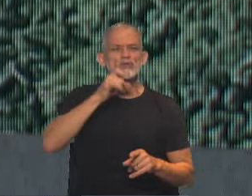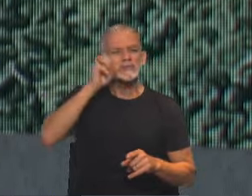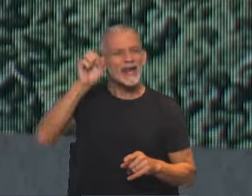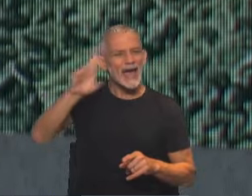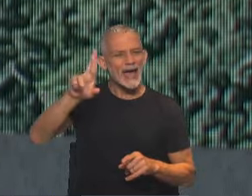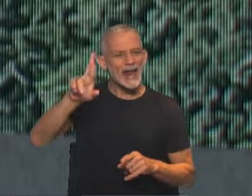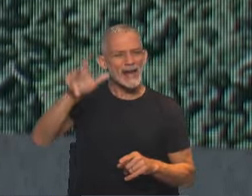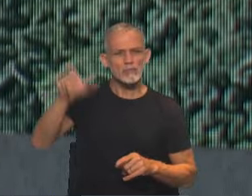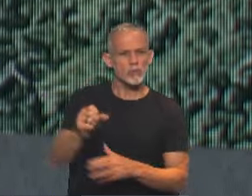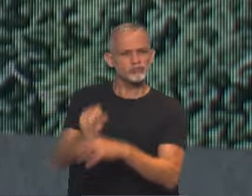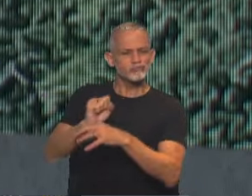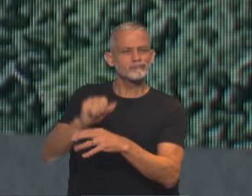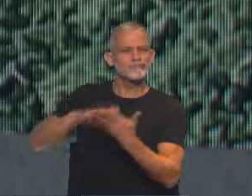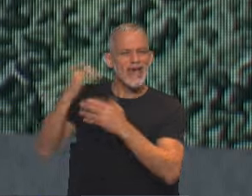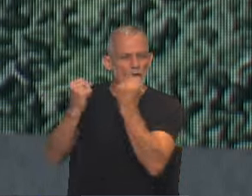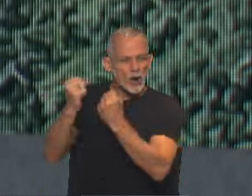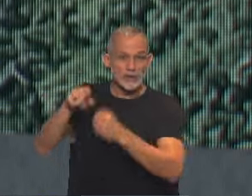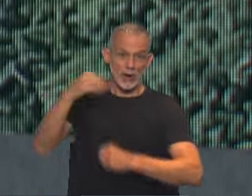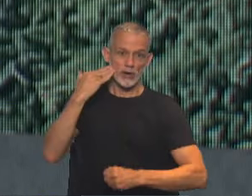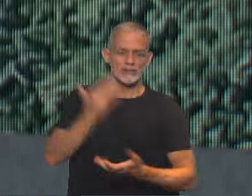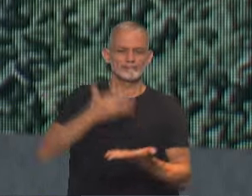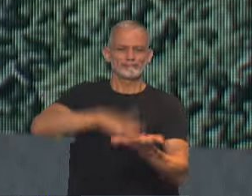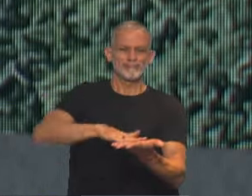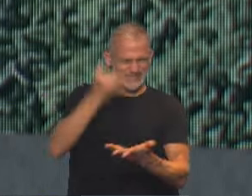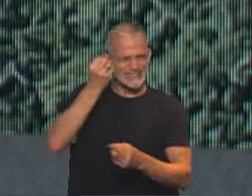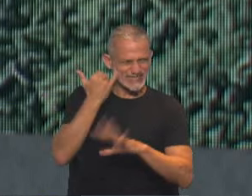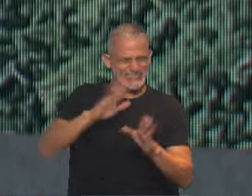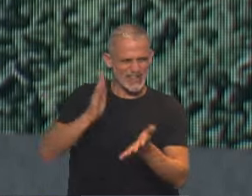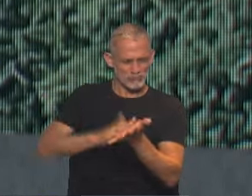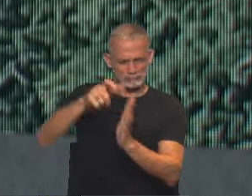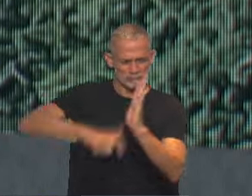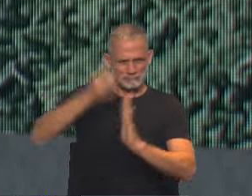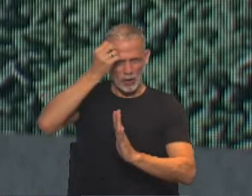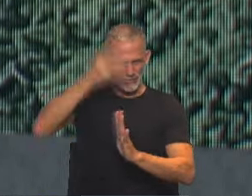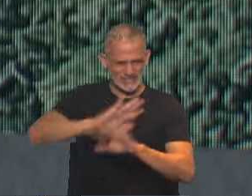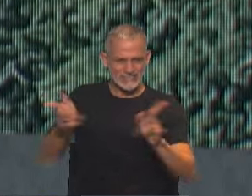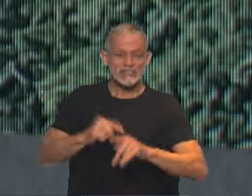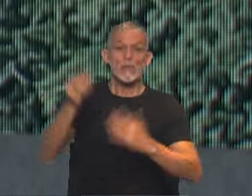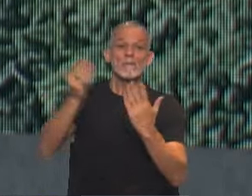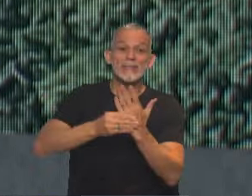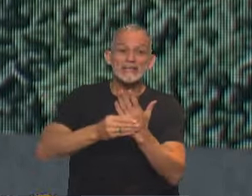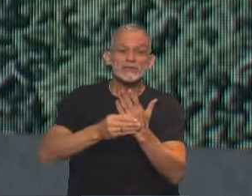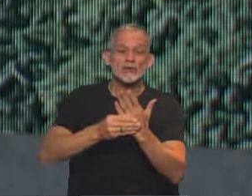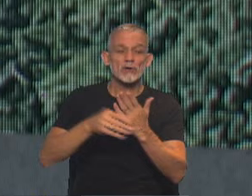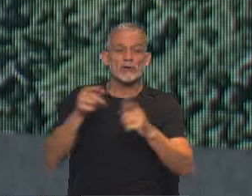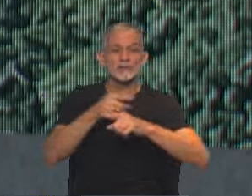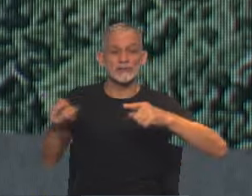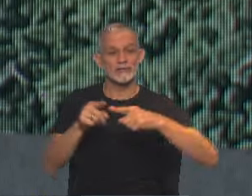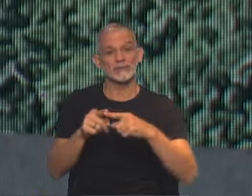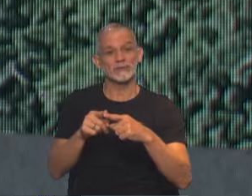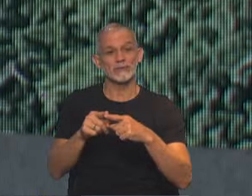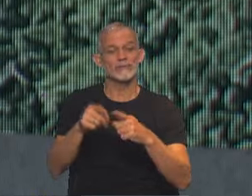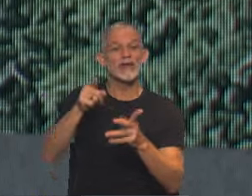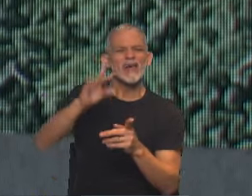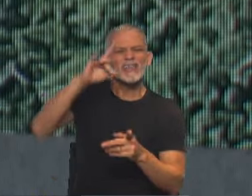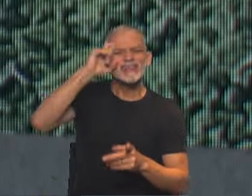economista, el hombre que esta tarde va a jurar, más allá de que está oficializado en el boletín oficial ya como ministro de una nueva área, se